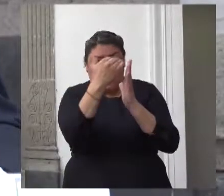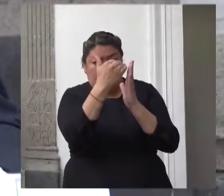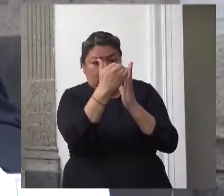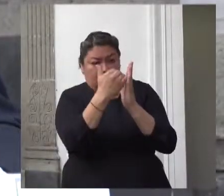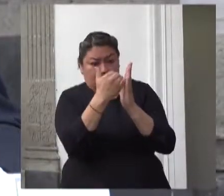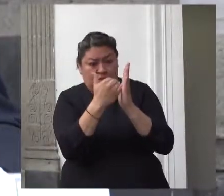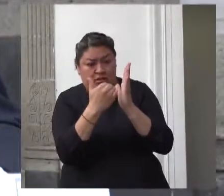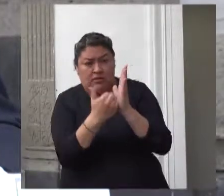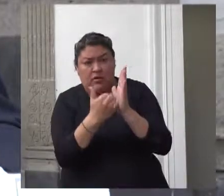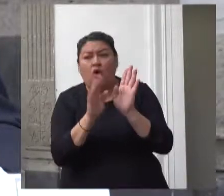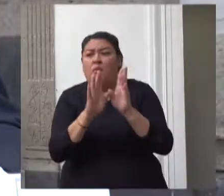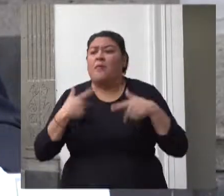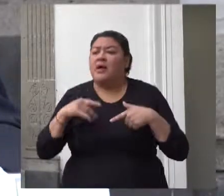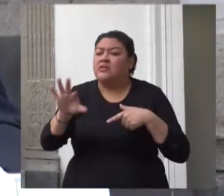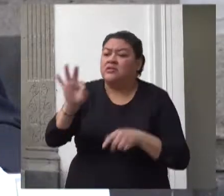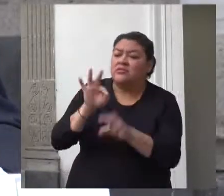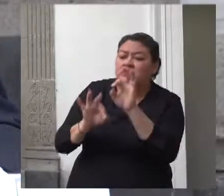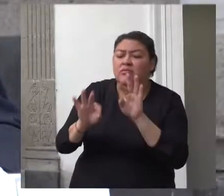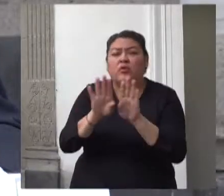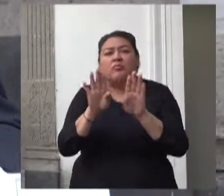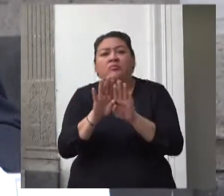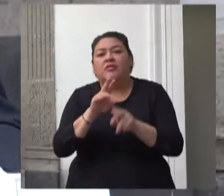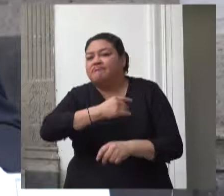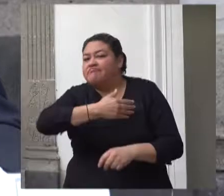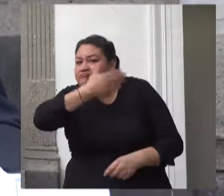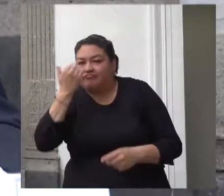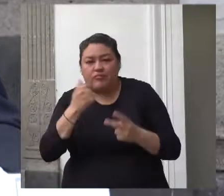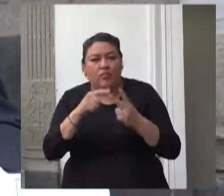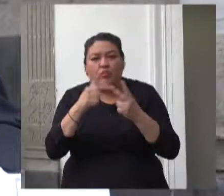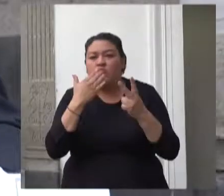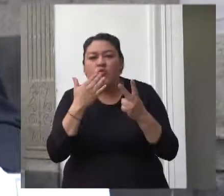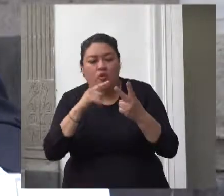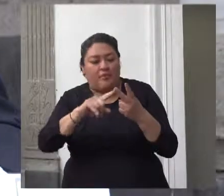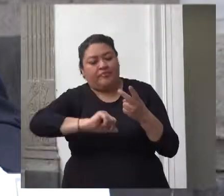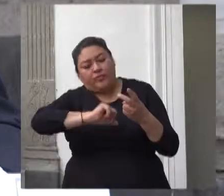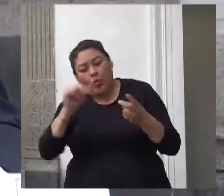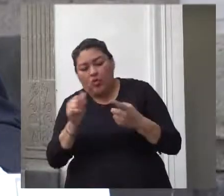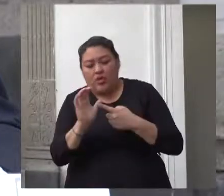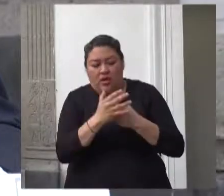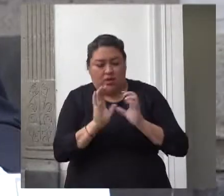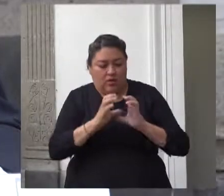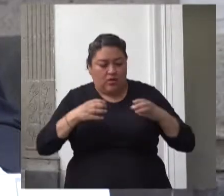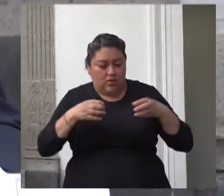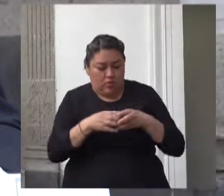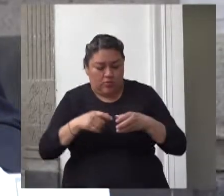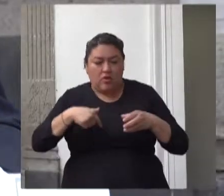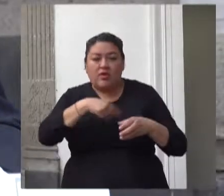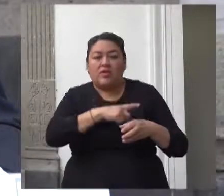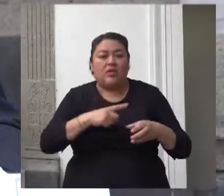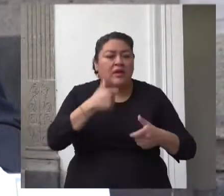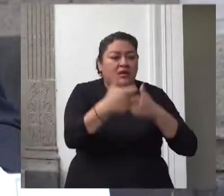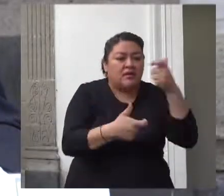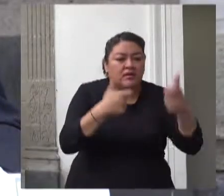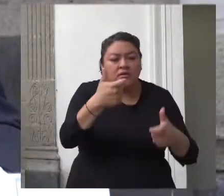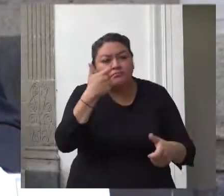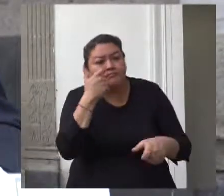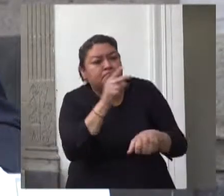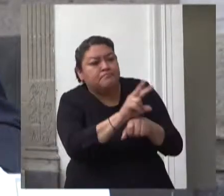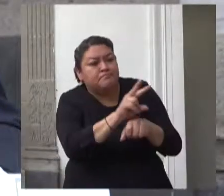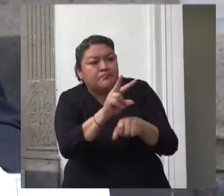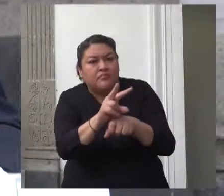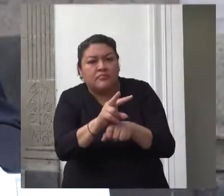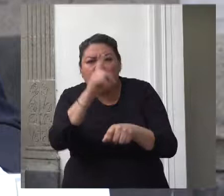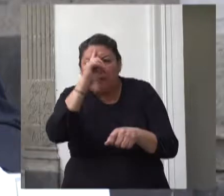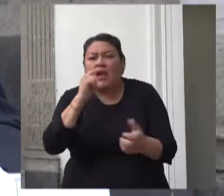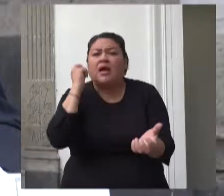bienestar de un mecanismo para verificar que los recursos públicos que se entreguen se destinen al pago de